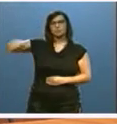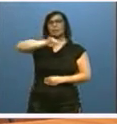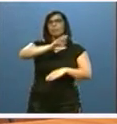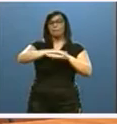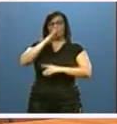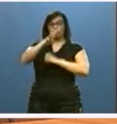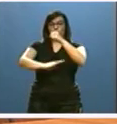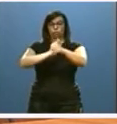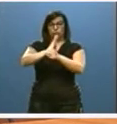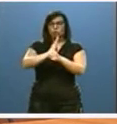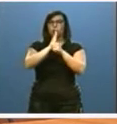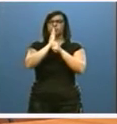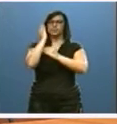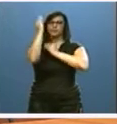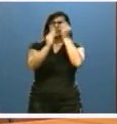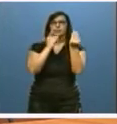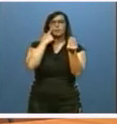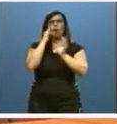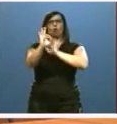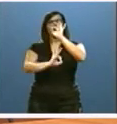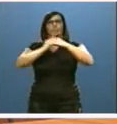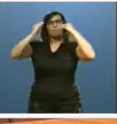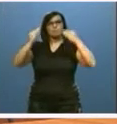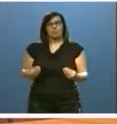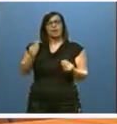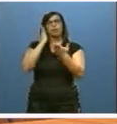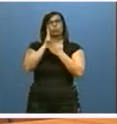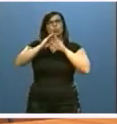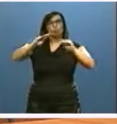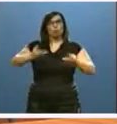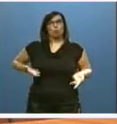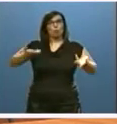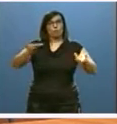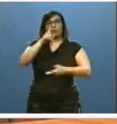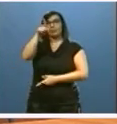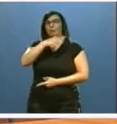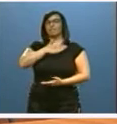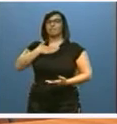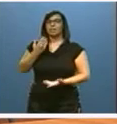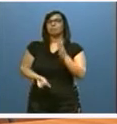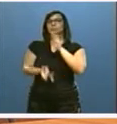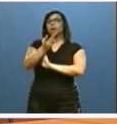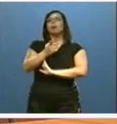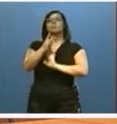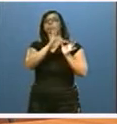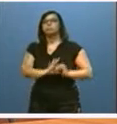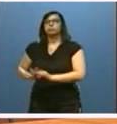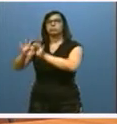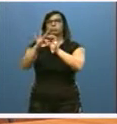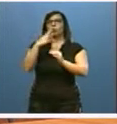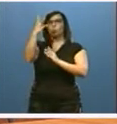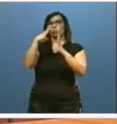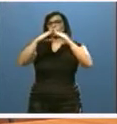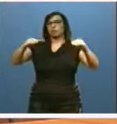legislatura los estudios de grado y por grado que imparten. Y también estamos promoviendo la creación de un consorcio de las cuatro universidades públicas